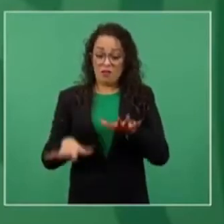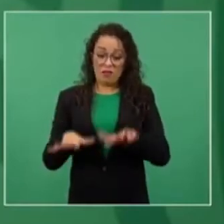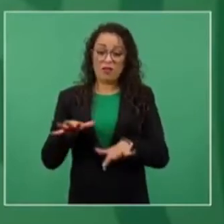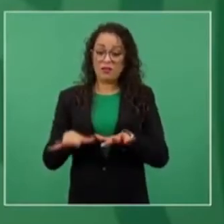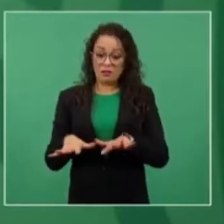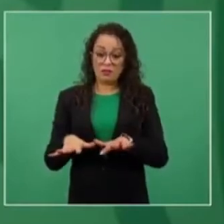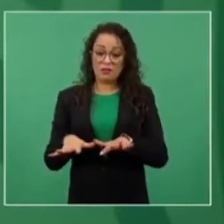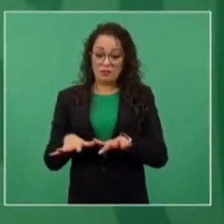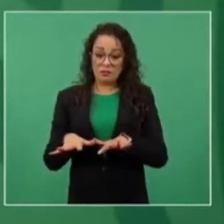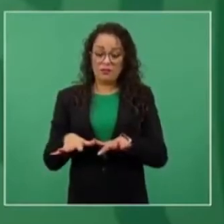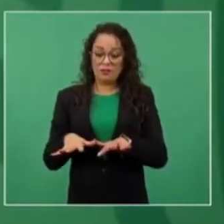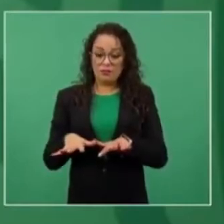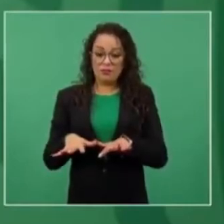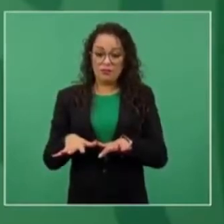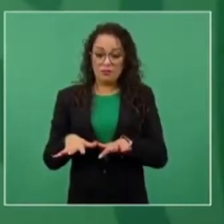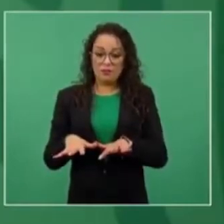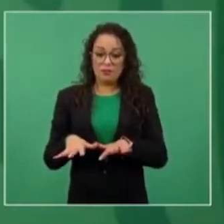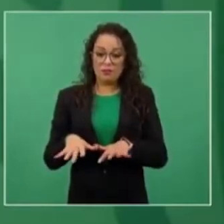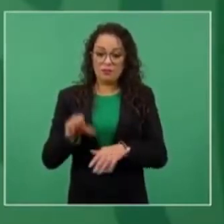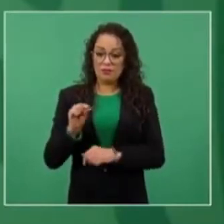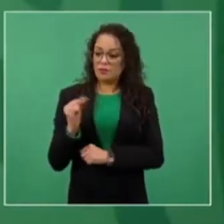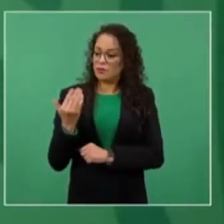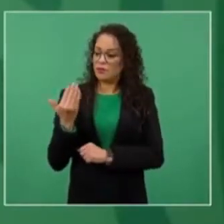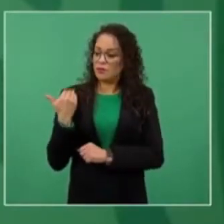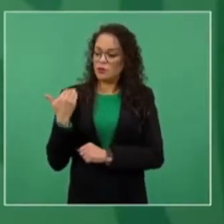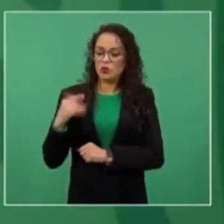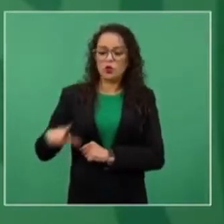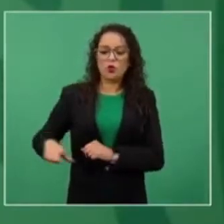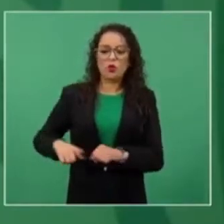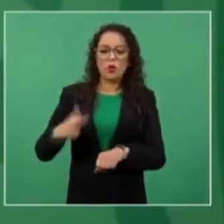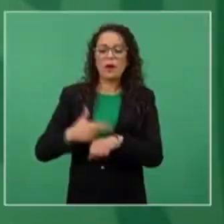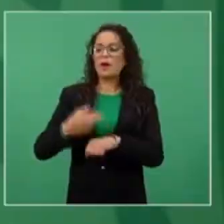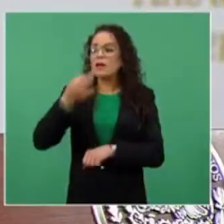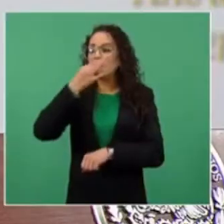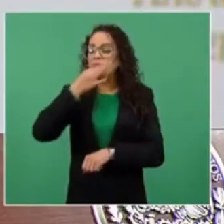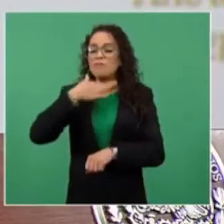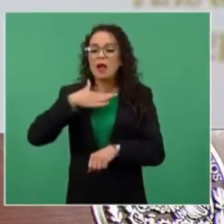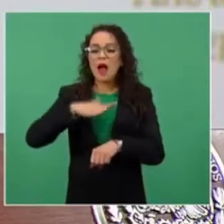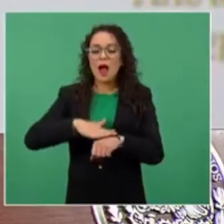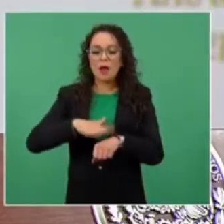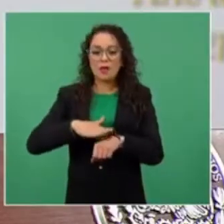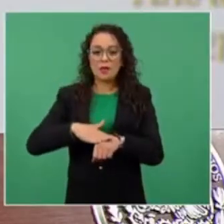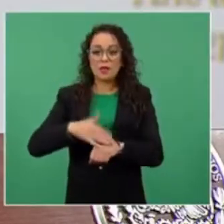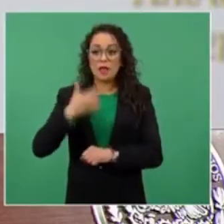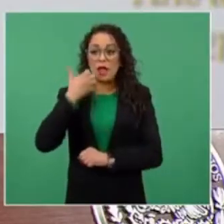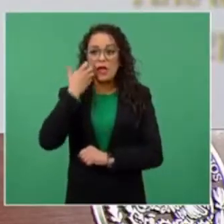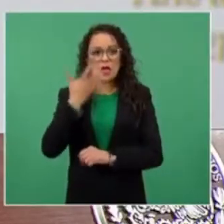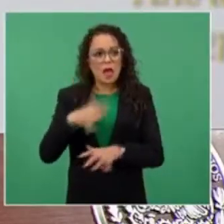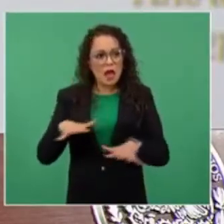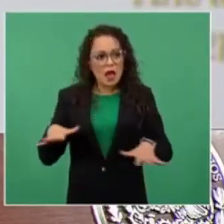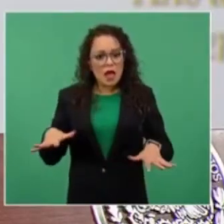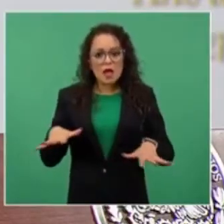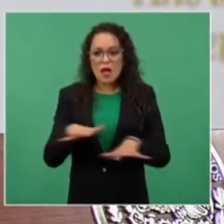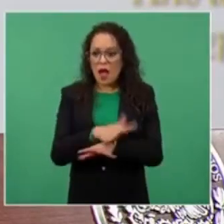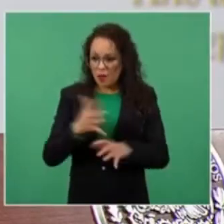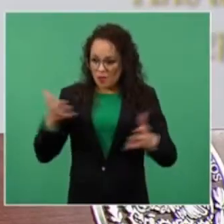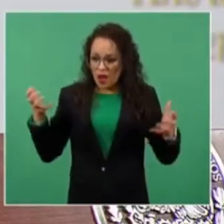Me acaba de informar un gobernador que quiso llevar a cabo un cambio, no pudo.